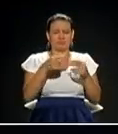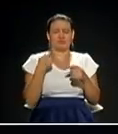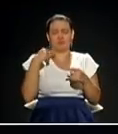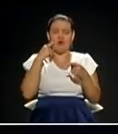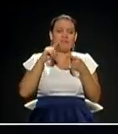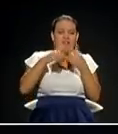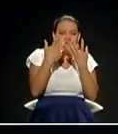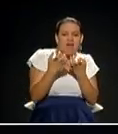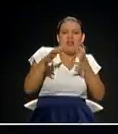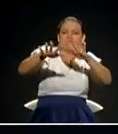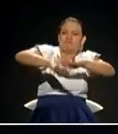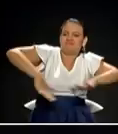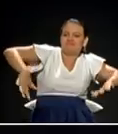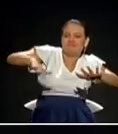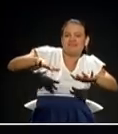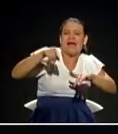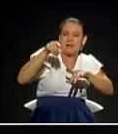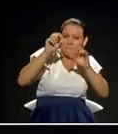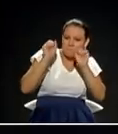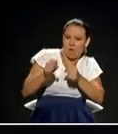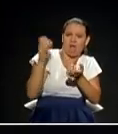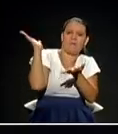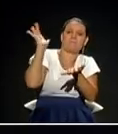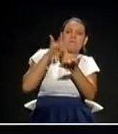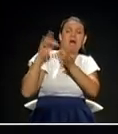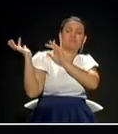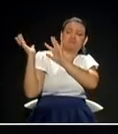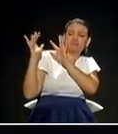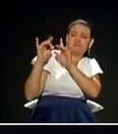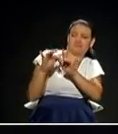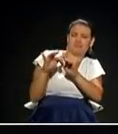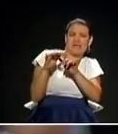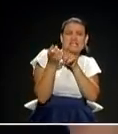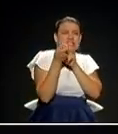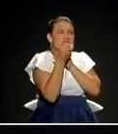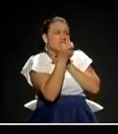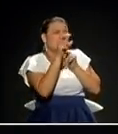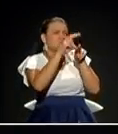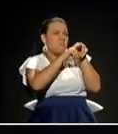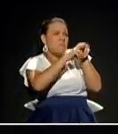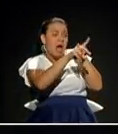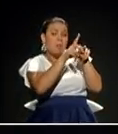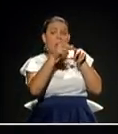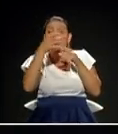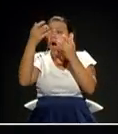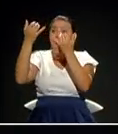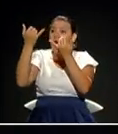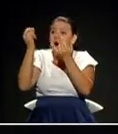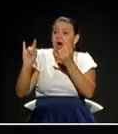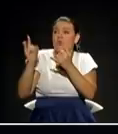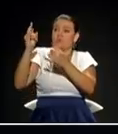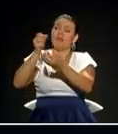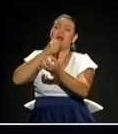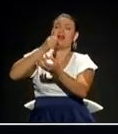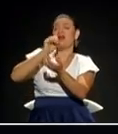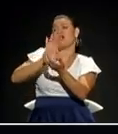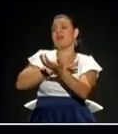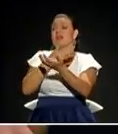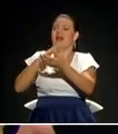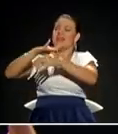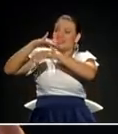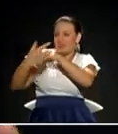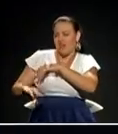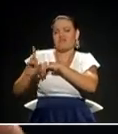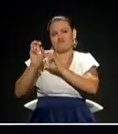Estamos al lado del metro y de esa manera, pues la ciudad va a estar en Latinoamérica, pues van a venir los